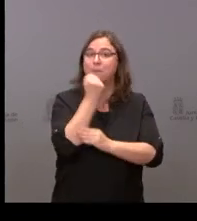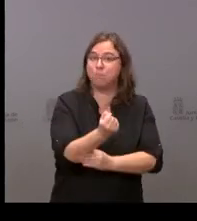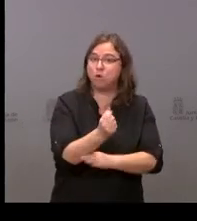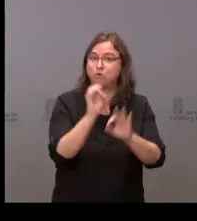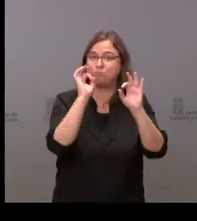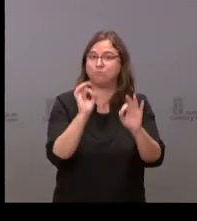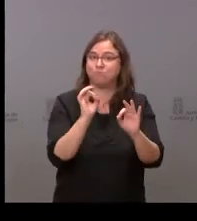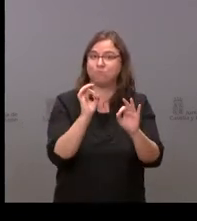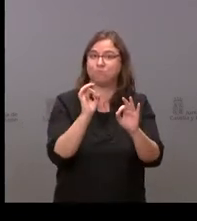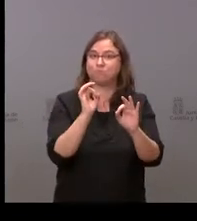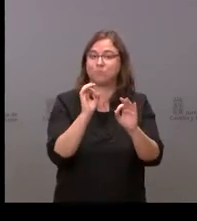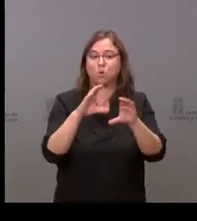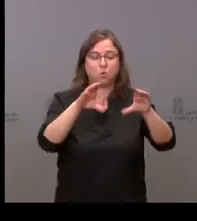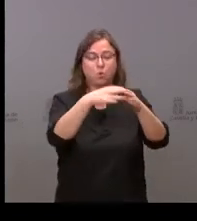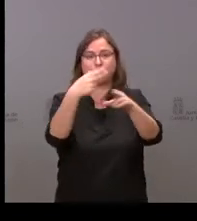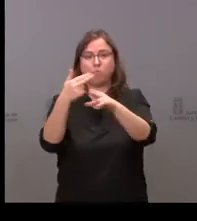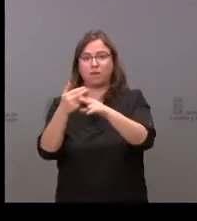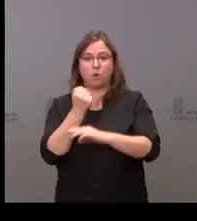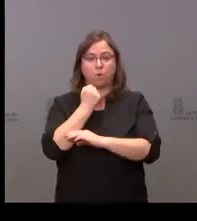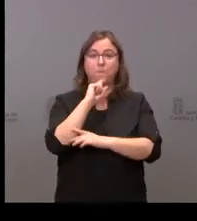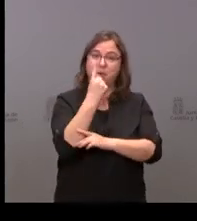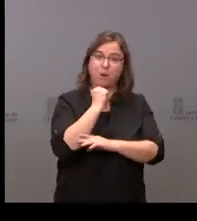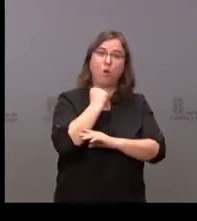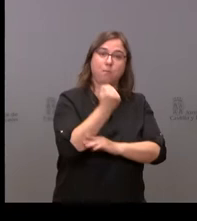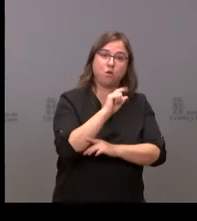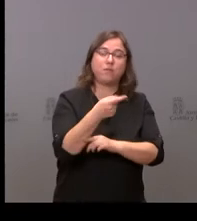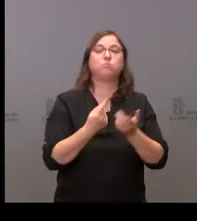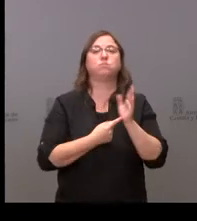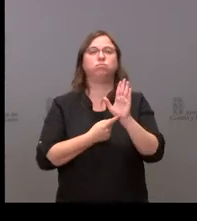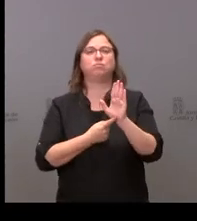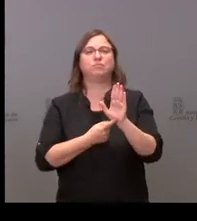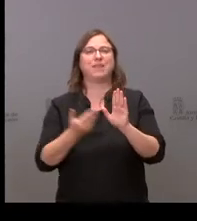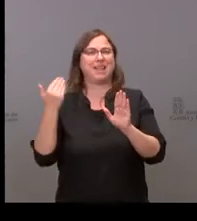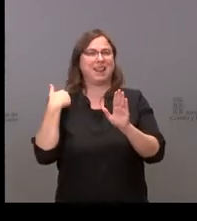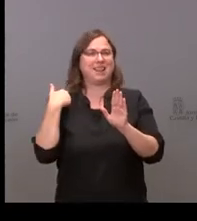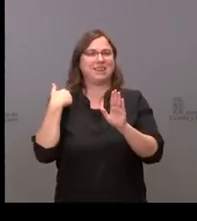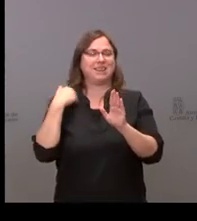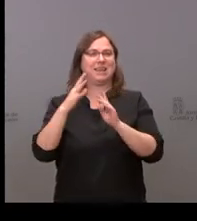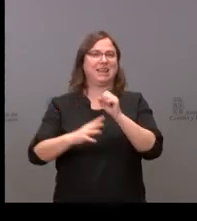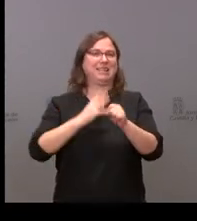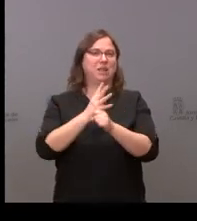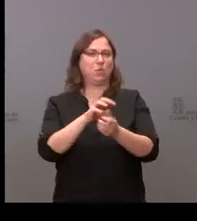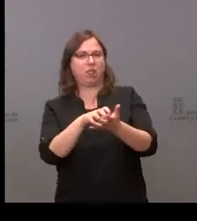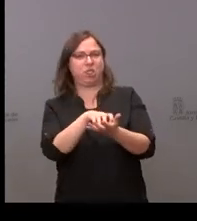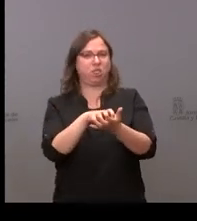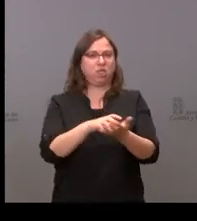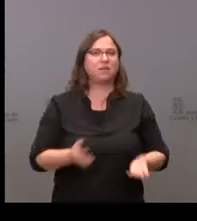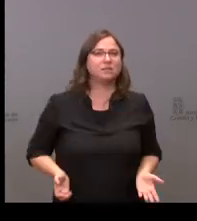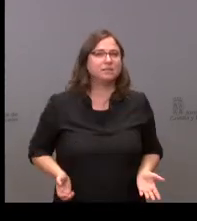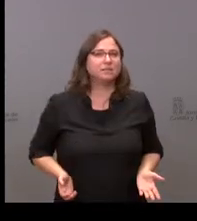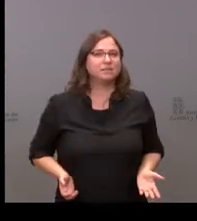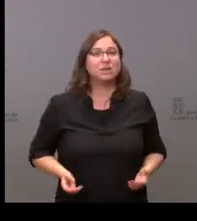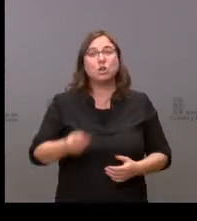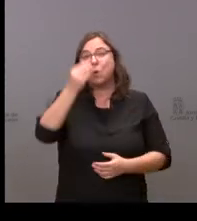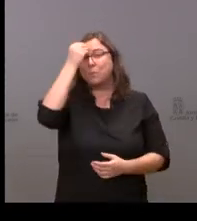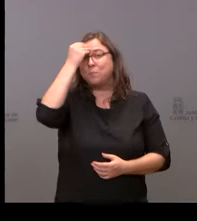los grupos que se necesitaban en las Cortes. Me refiero a la legislatura en la que estaba en duda. Deduzco de sus